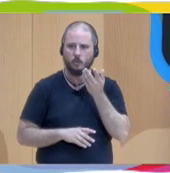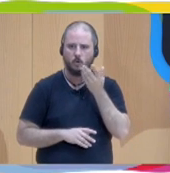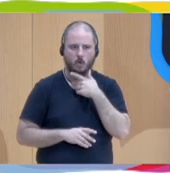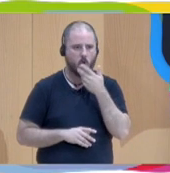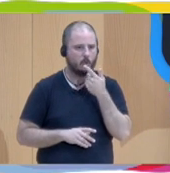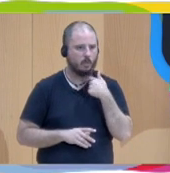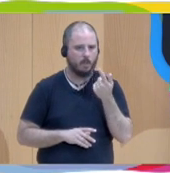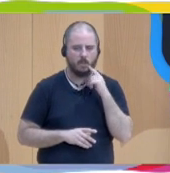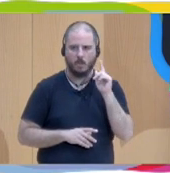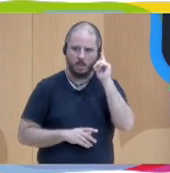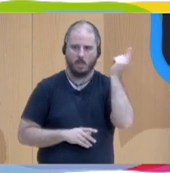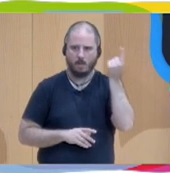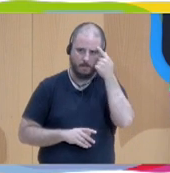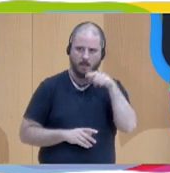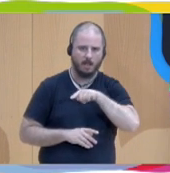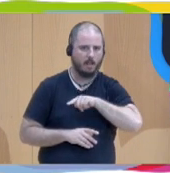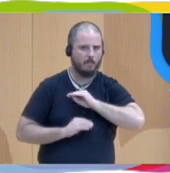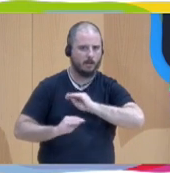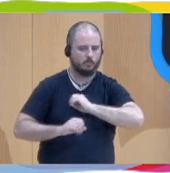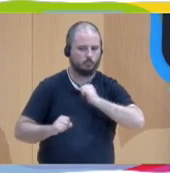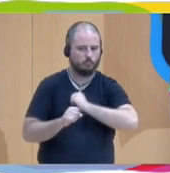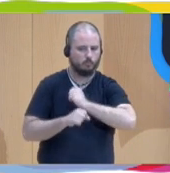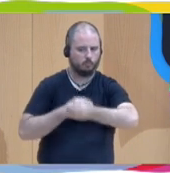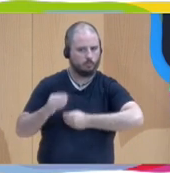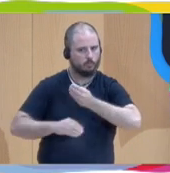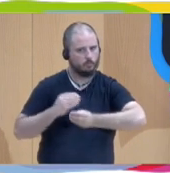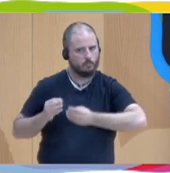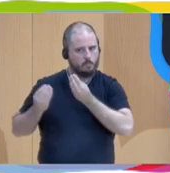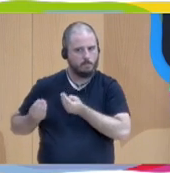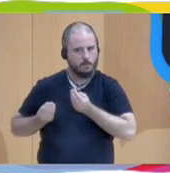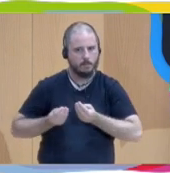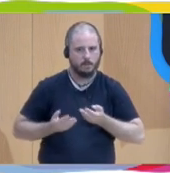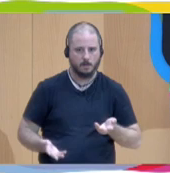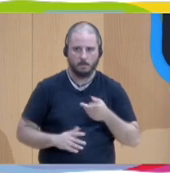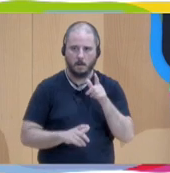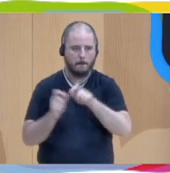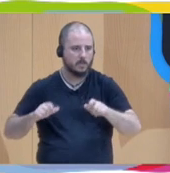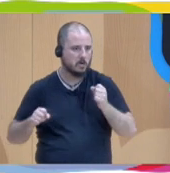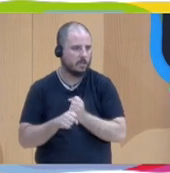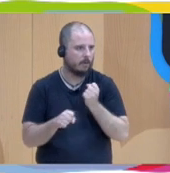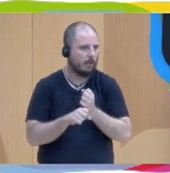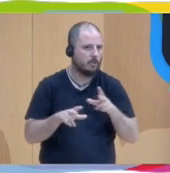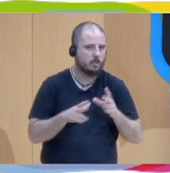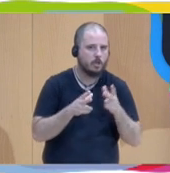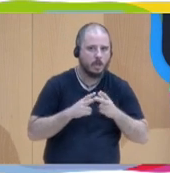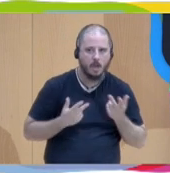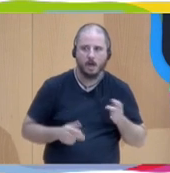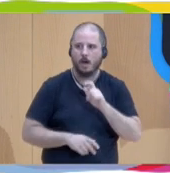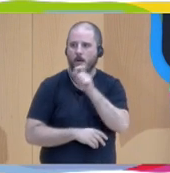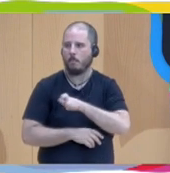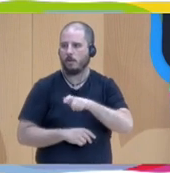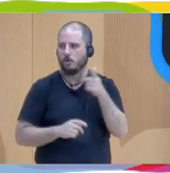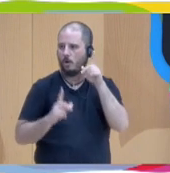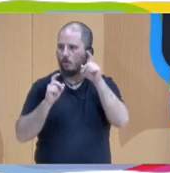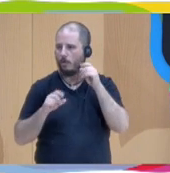trabajadores, como los los médicos, y así, y así. Pero una cosa que podemos hacer más